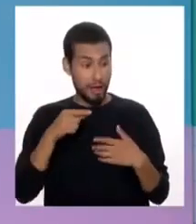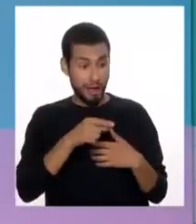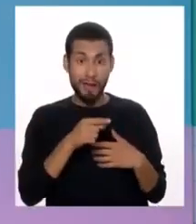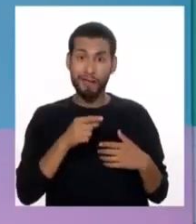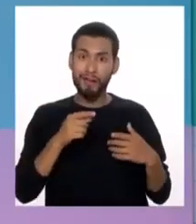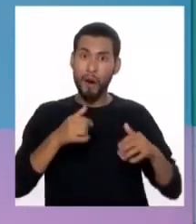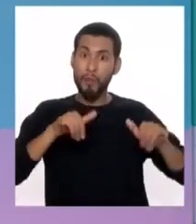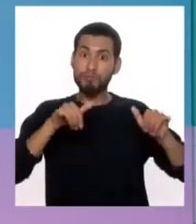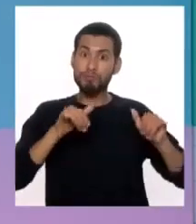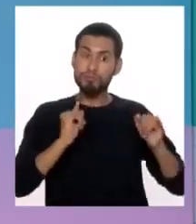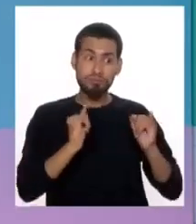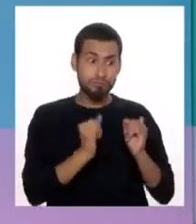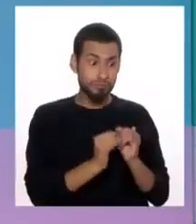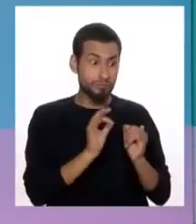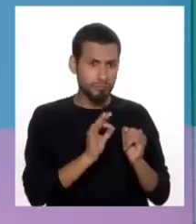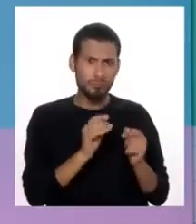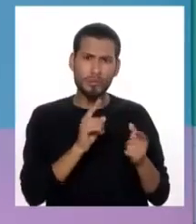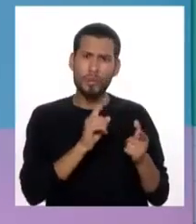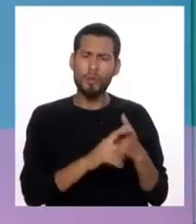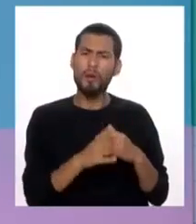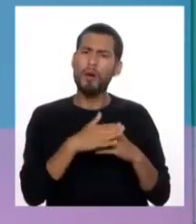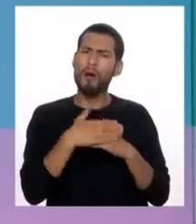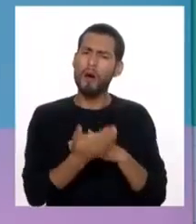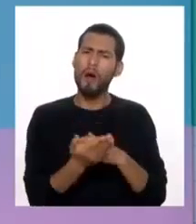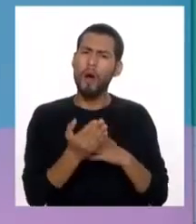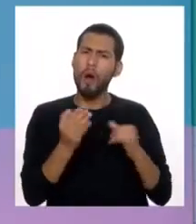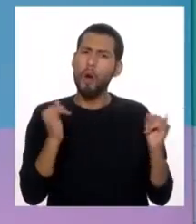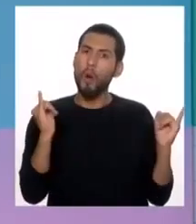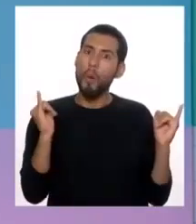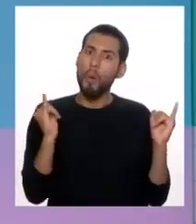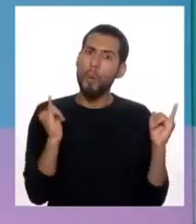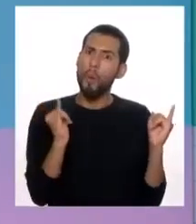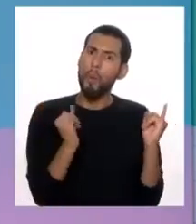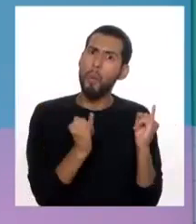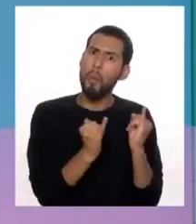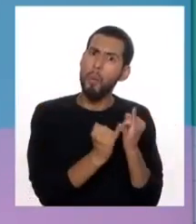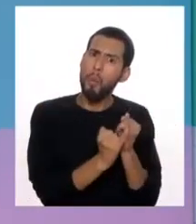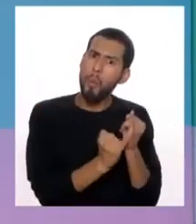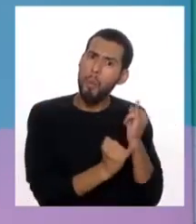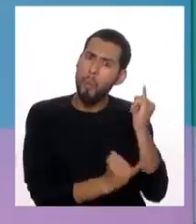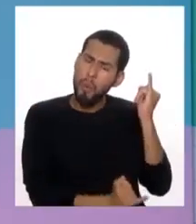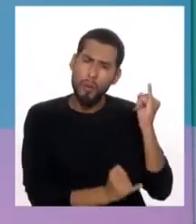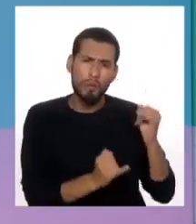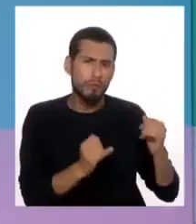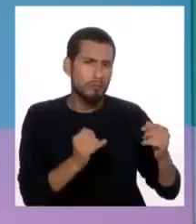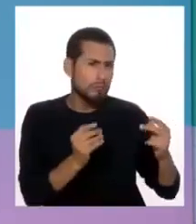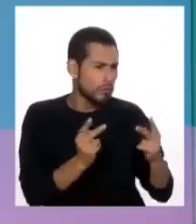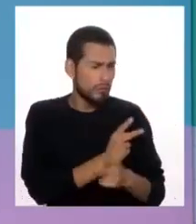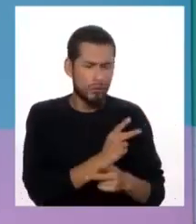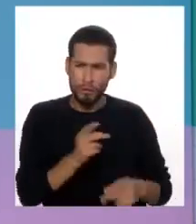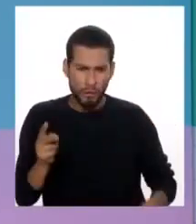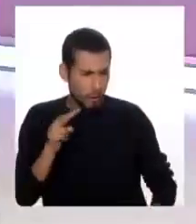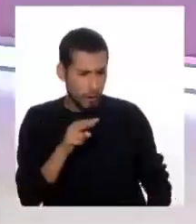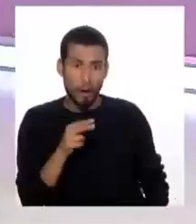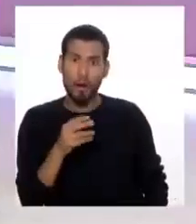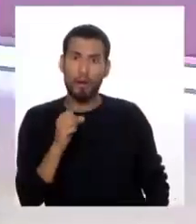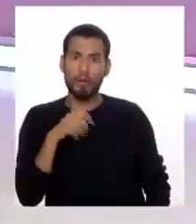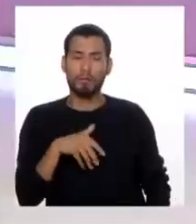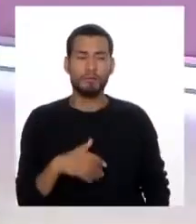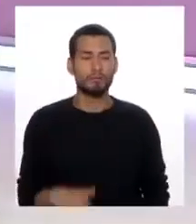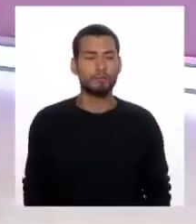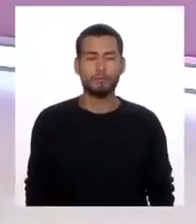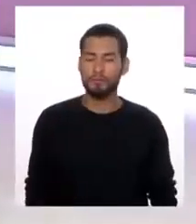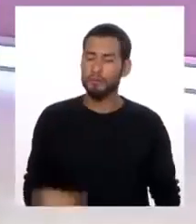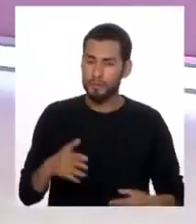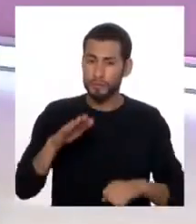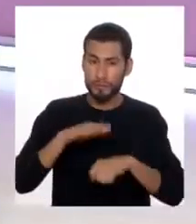bajando, pero se van al otro extremo. Y cuando se dan cuenta ya están en un estado de delgadez marcada. O primer mensaje a todos